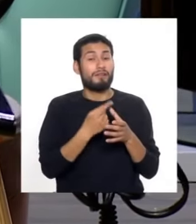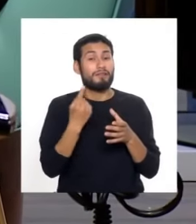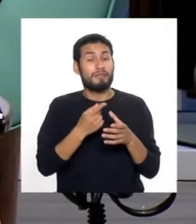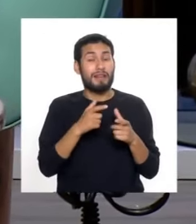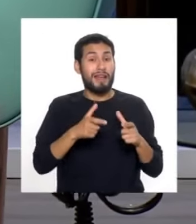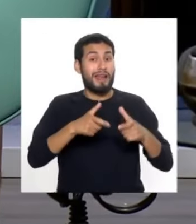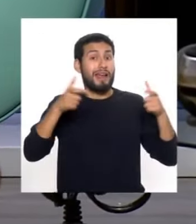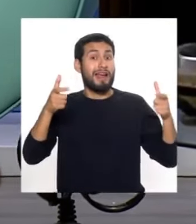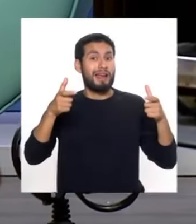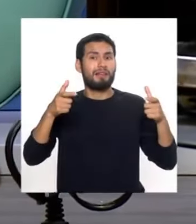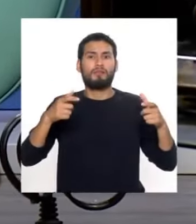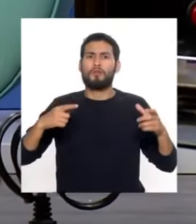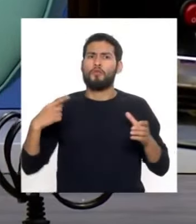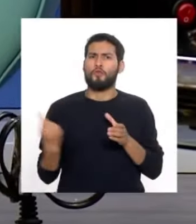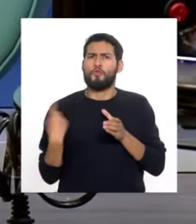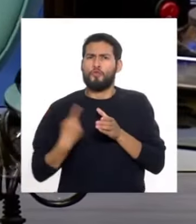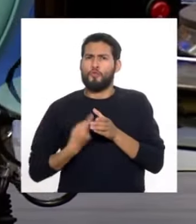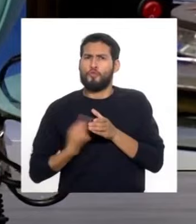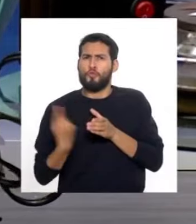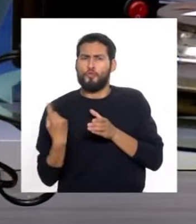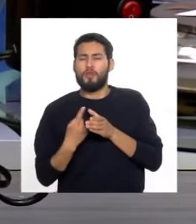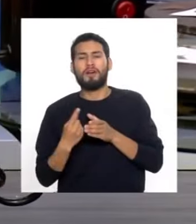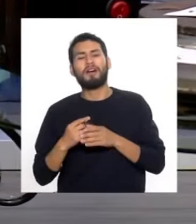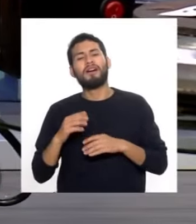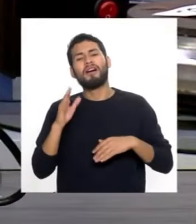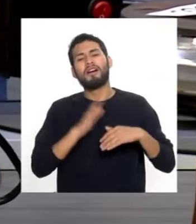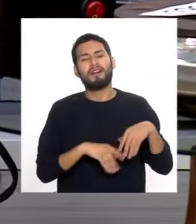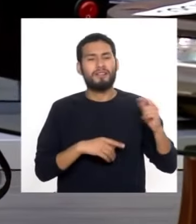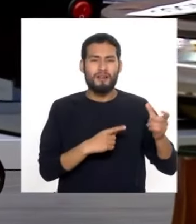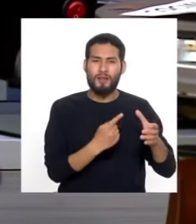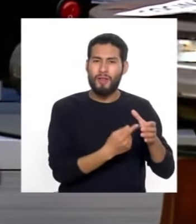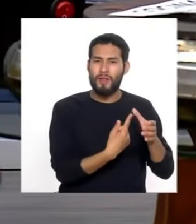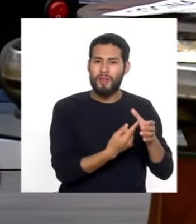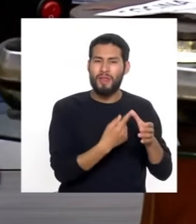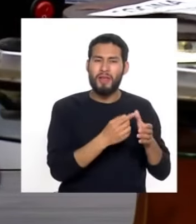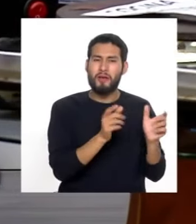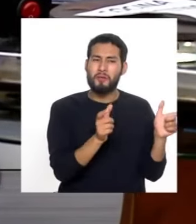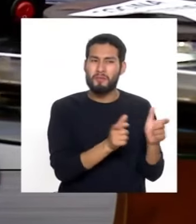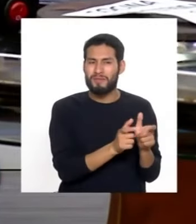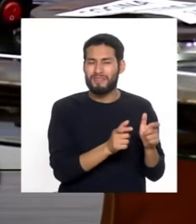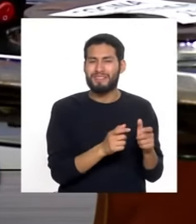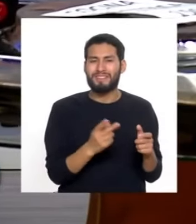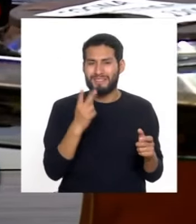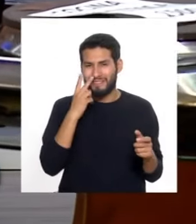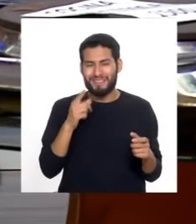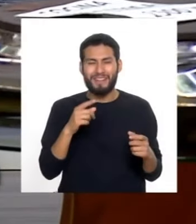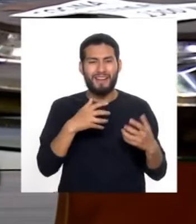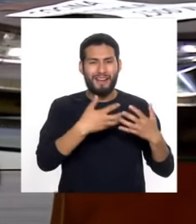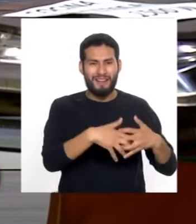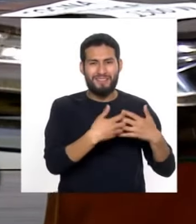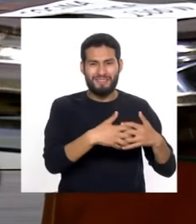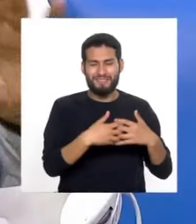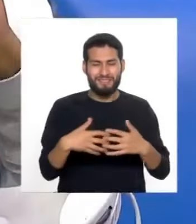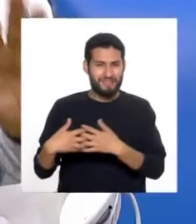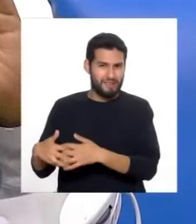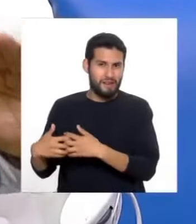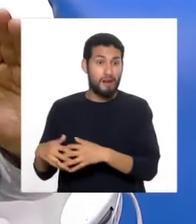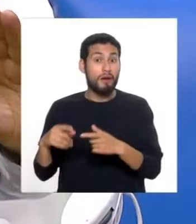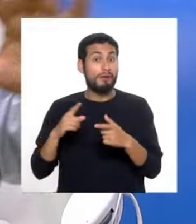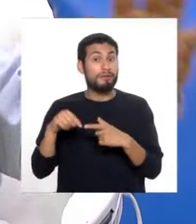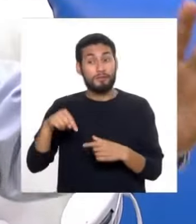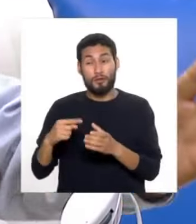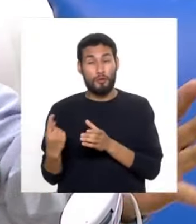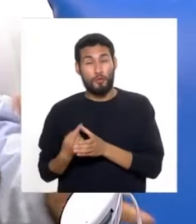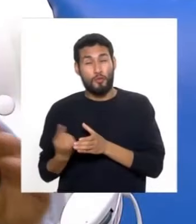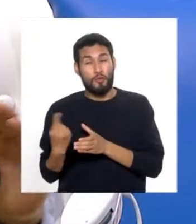tamaño grande, va a licuar más rápido que una licuadora pequeña. ¿Verdad? ¿No es cierto? O sea, ese es el principio. Pero la cantidad de energía que